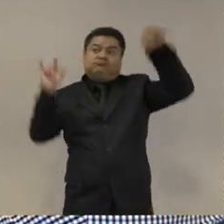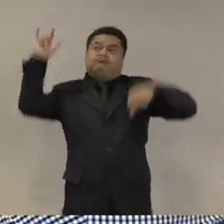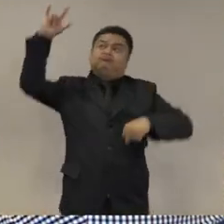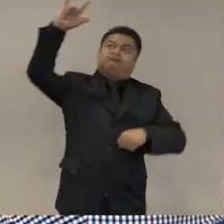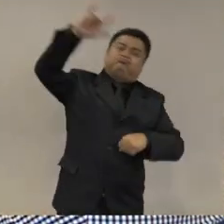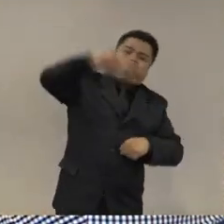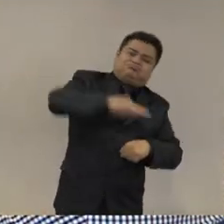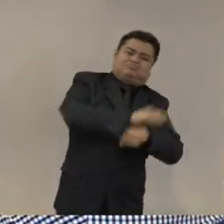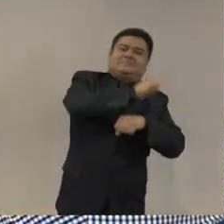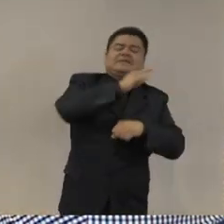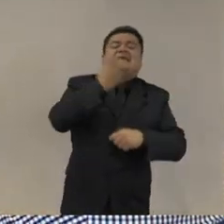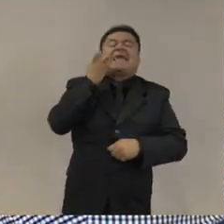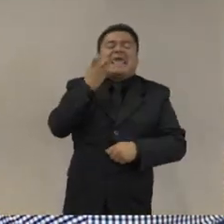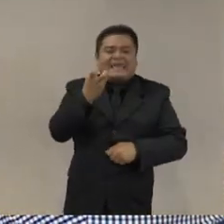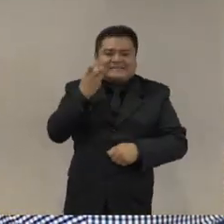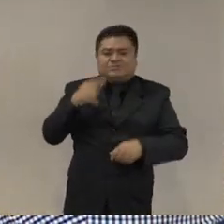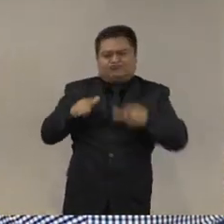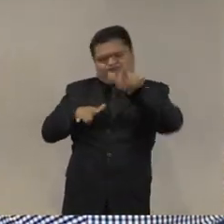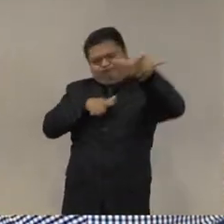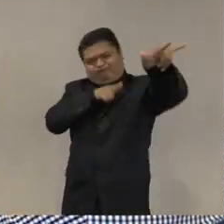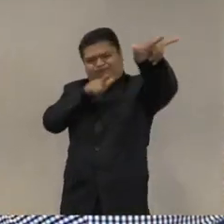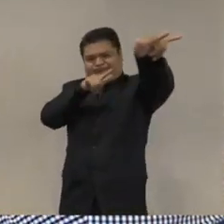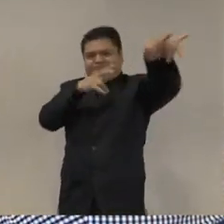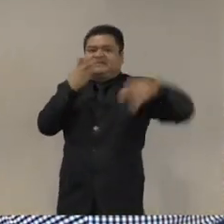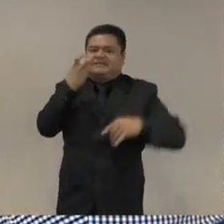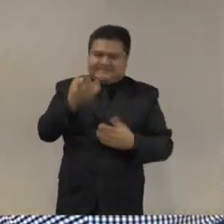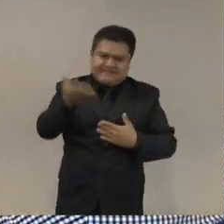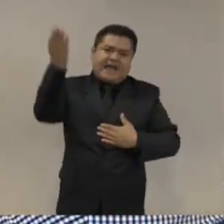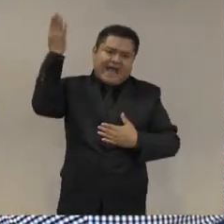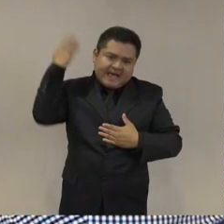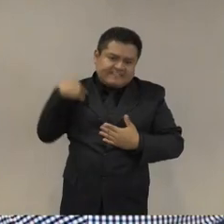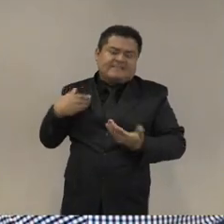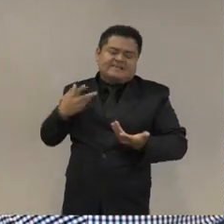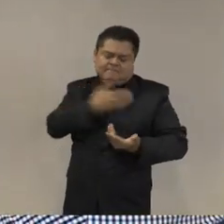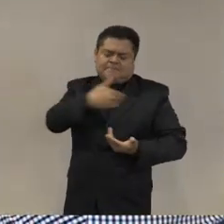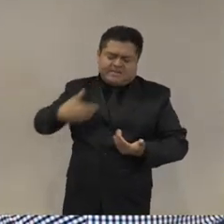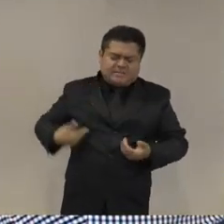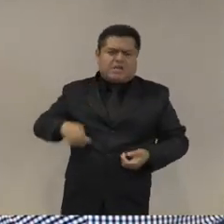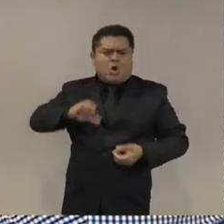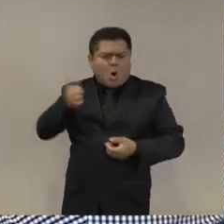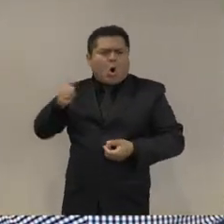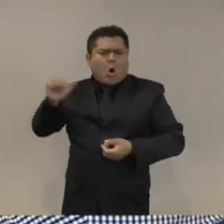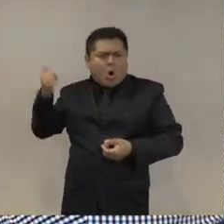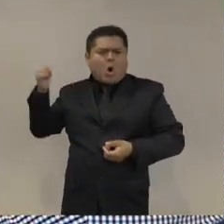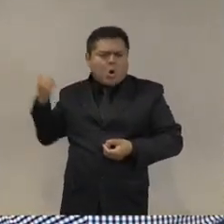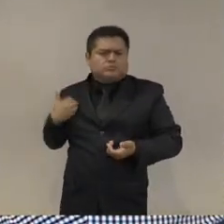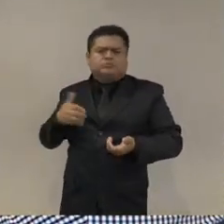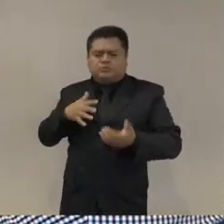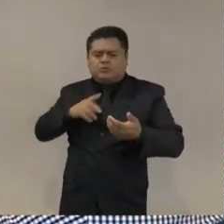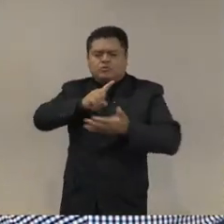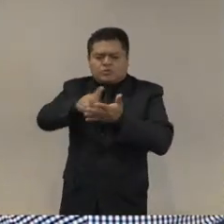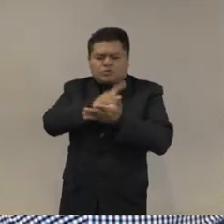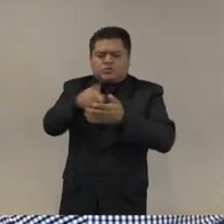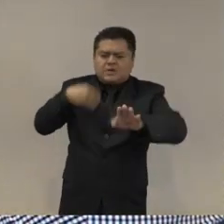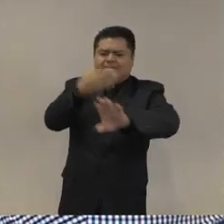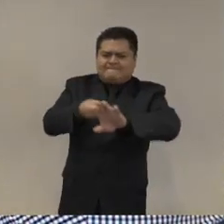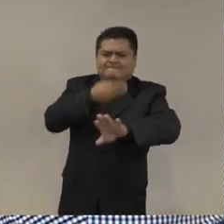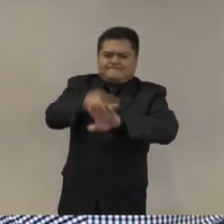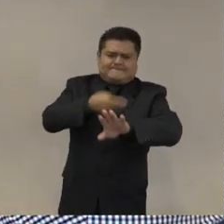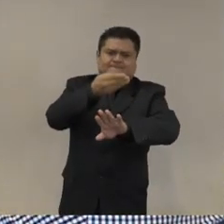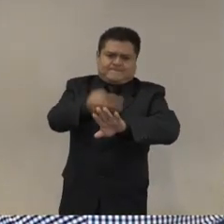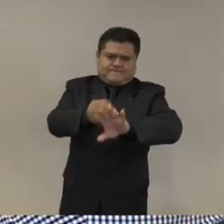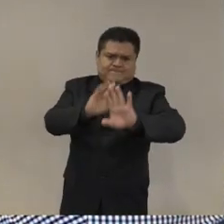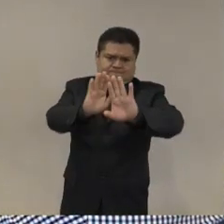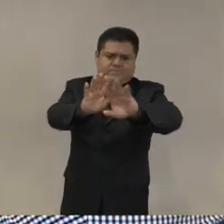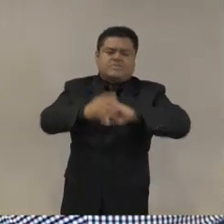las fuerzas armadas en tareas de combate al narcotráfico eran sólo uno de los elementos en la ecuación de